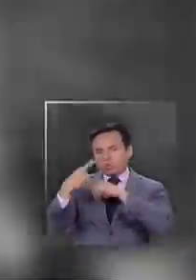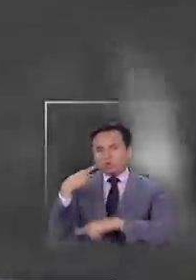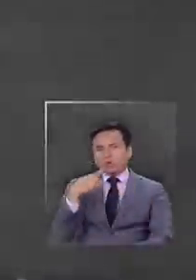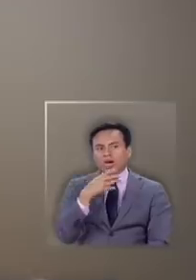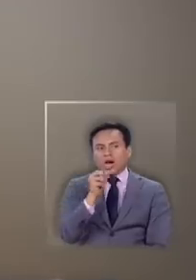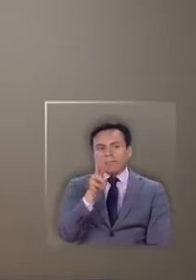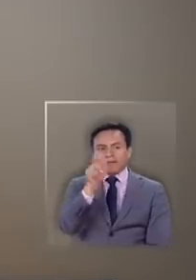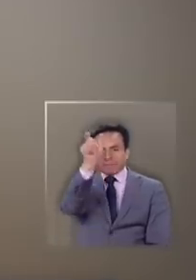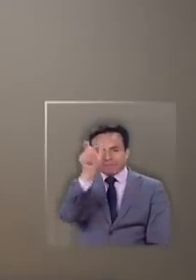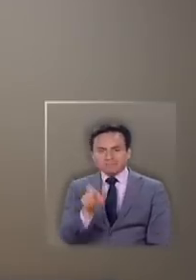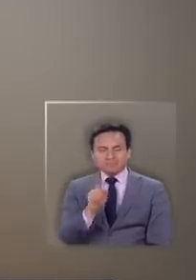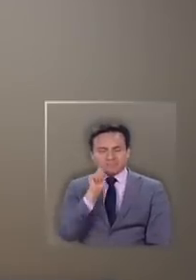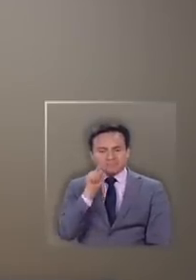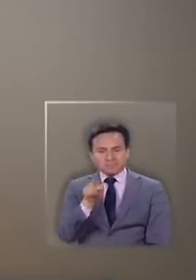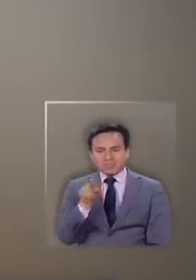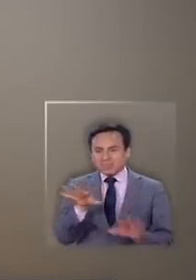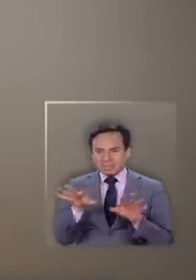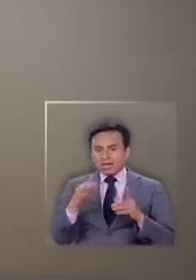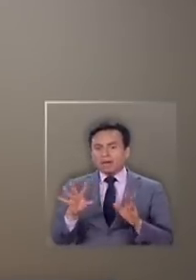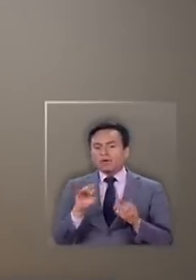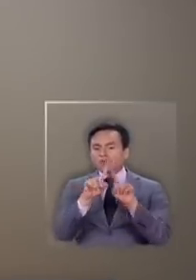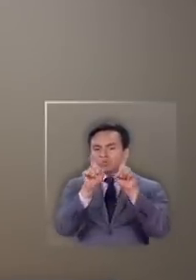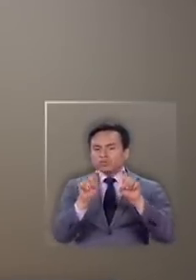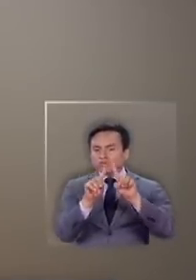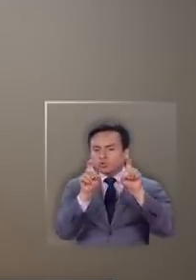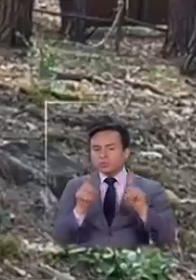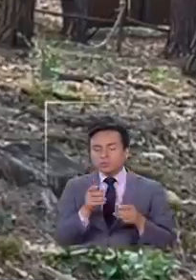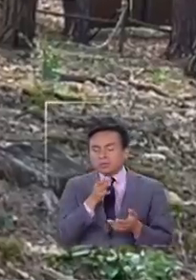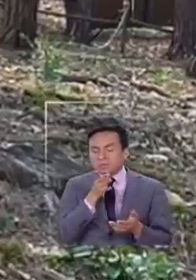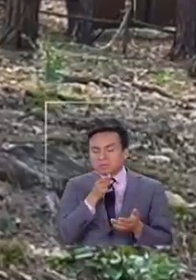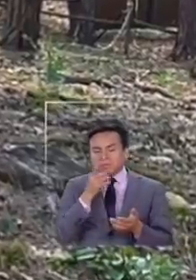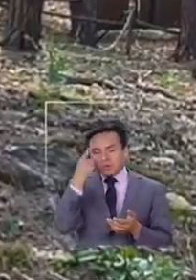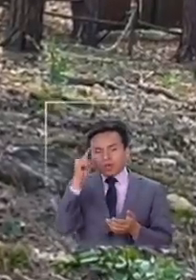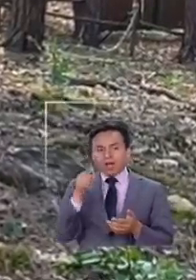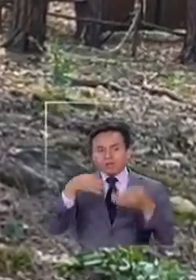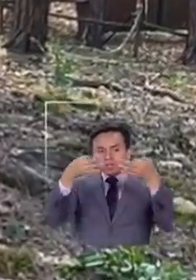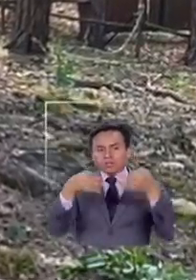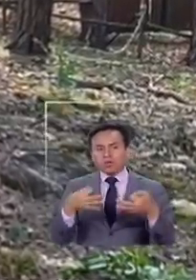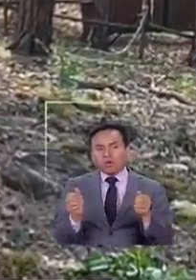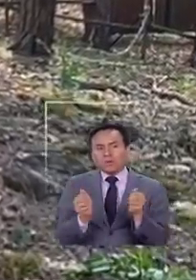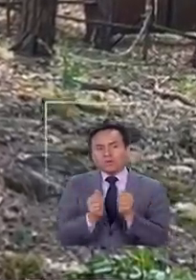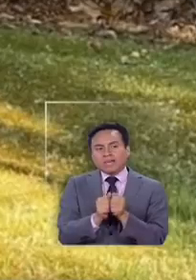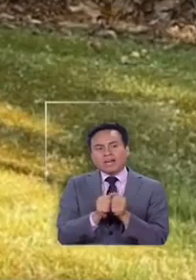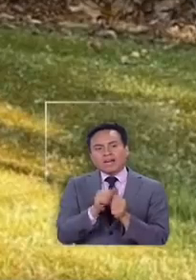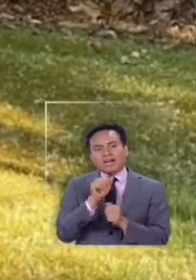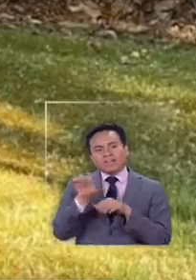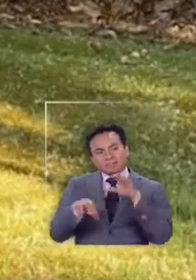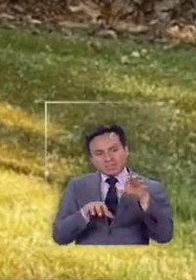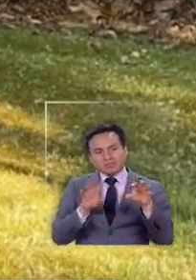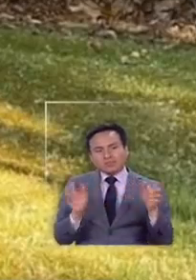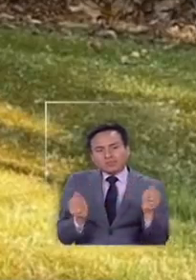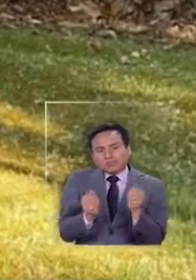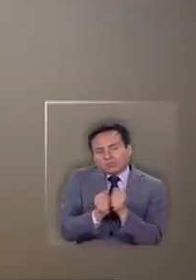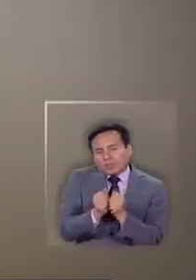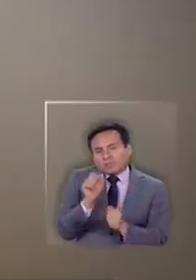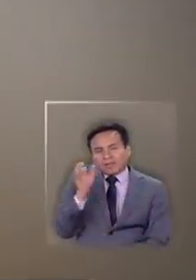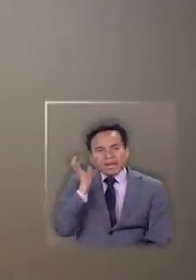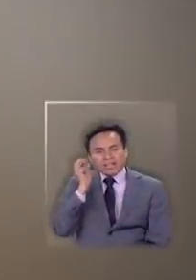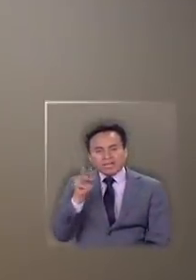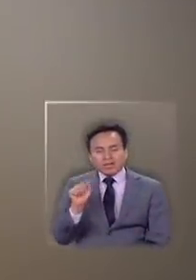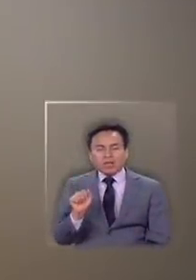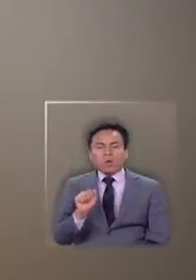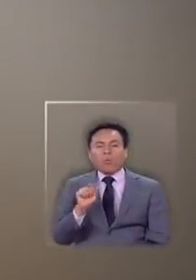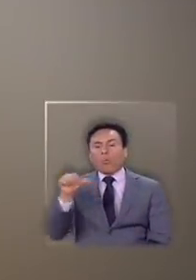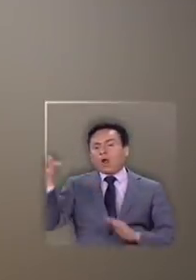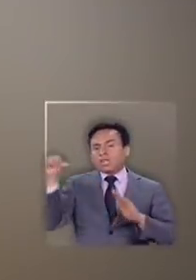Bobby Moore por ahora solo incertidumbre lo único concreto es la compañía de Amber Atton y Ana en cuarentena Alexis